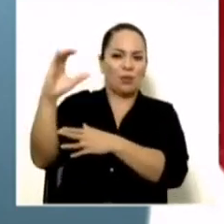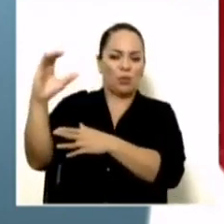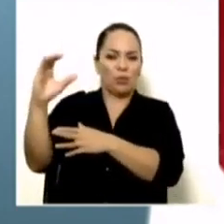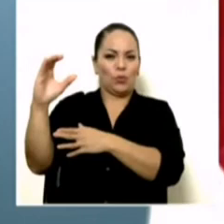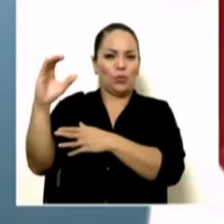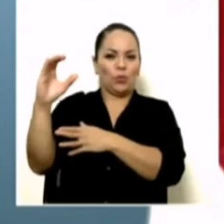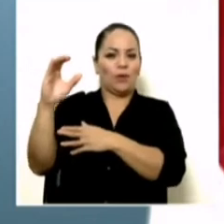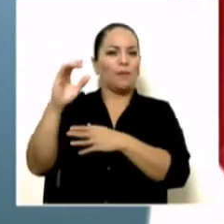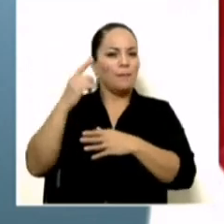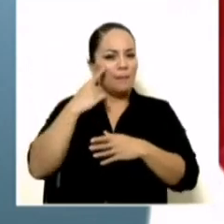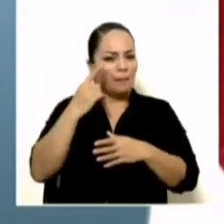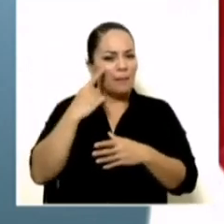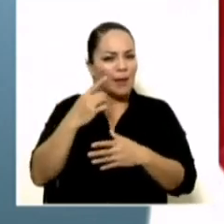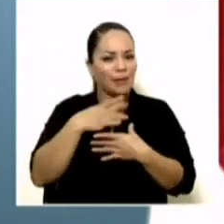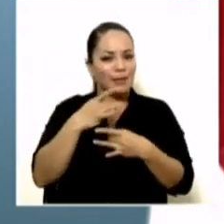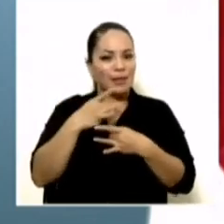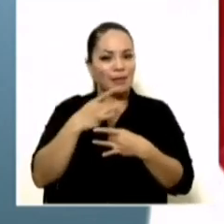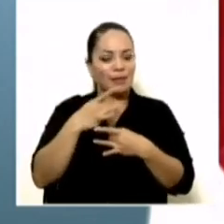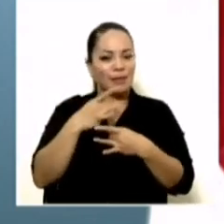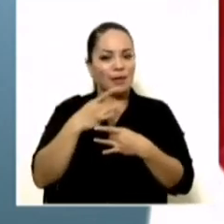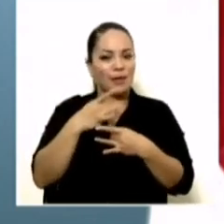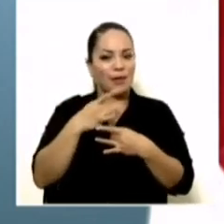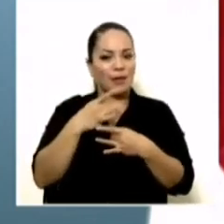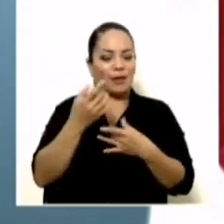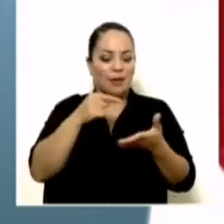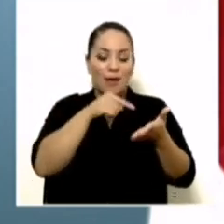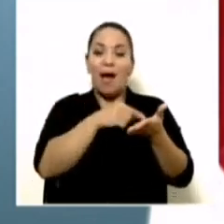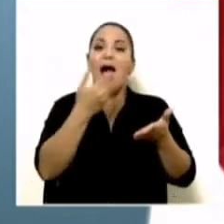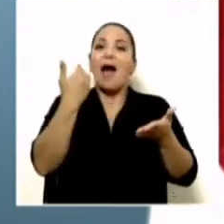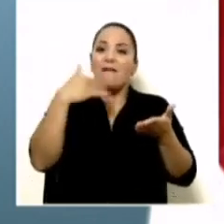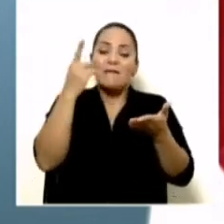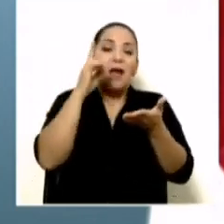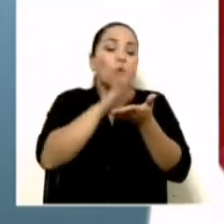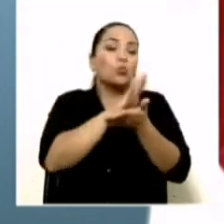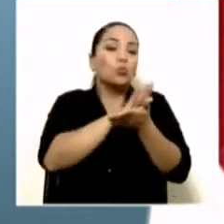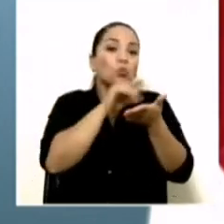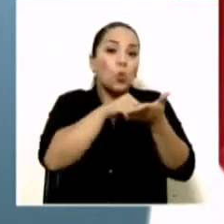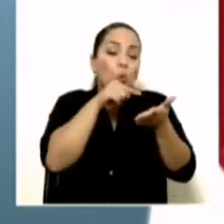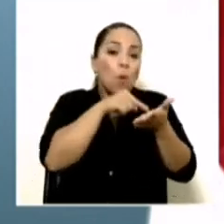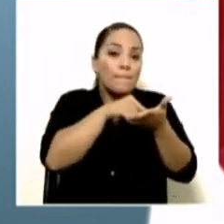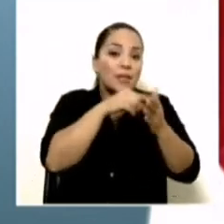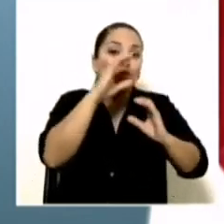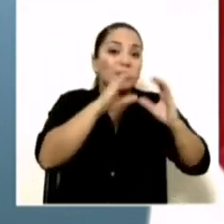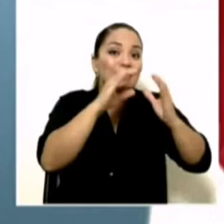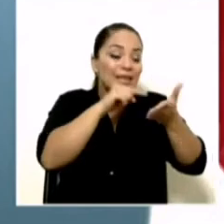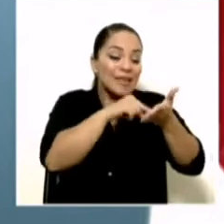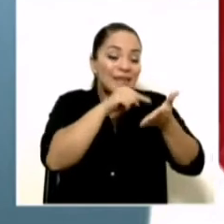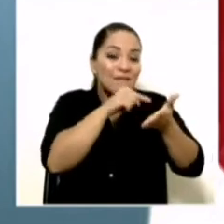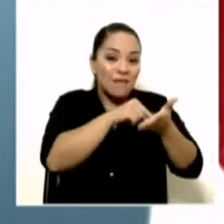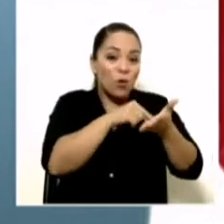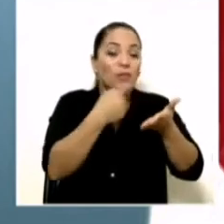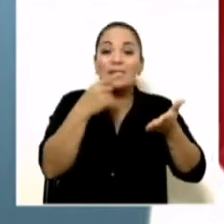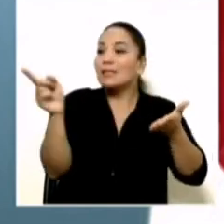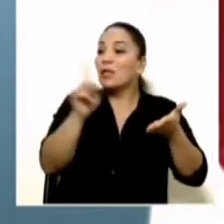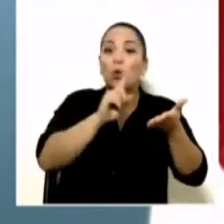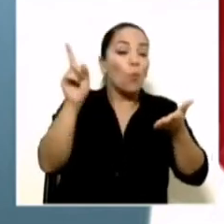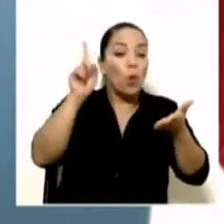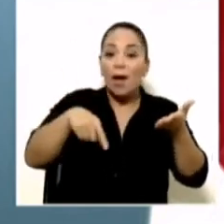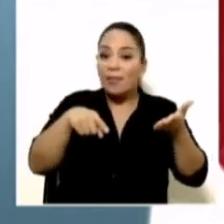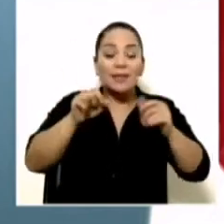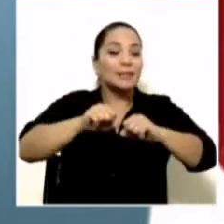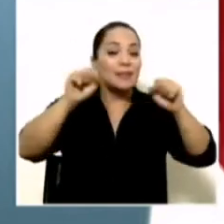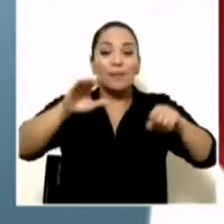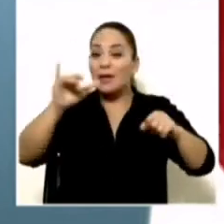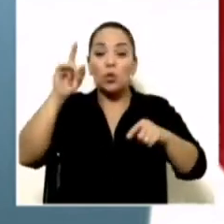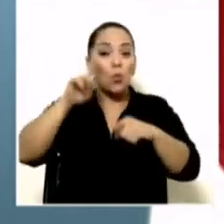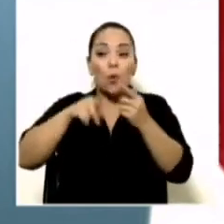brincándose o ignorando un reporte científico actuarial diciendo que el sistema